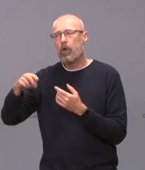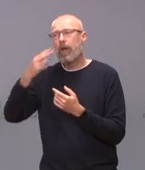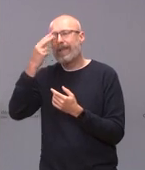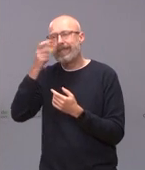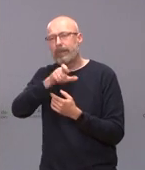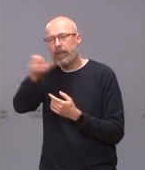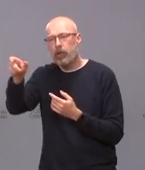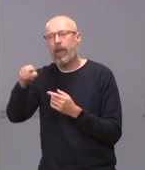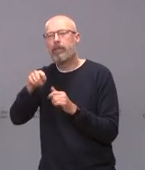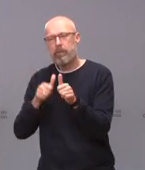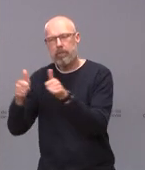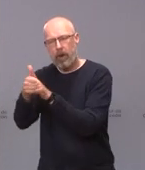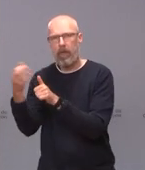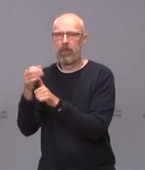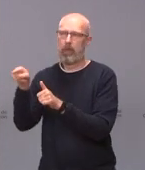intereses del momento electoral.